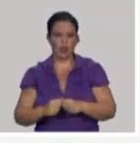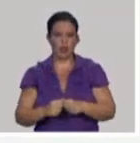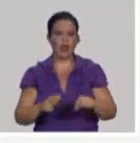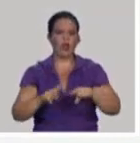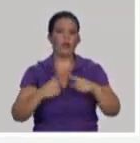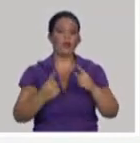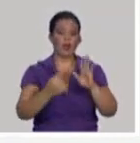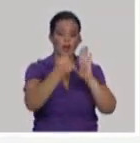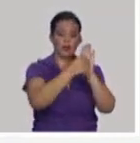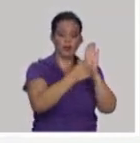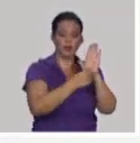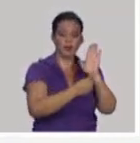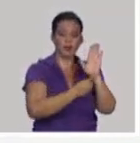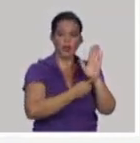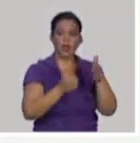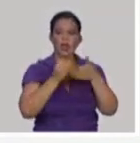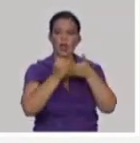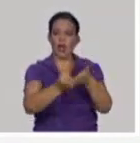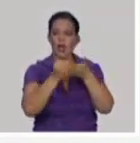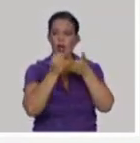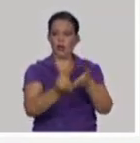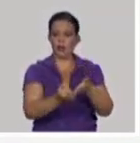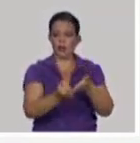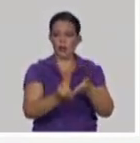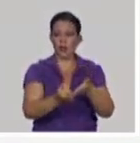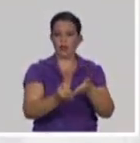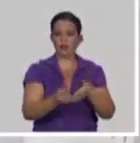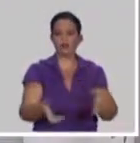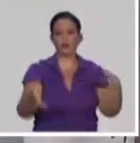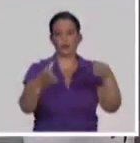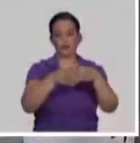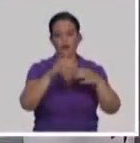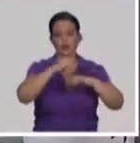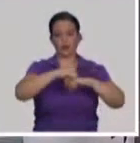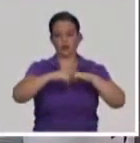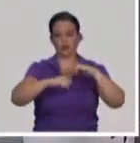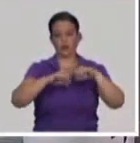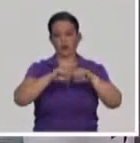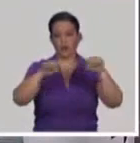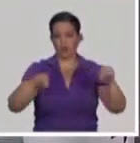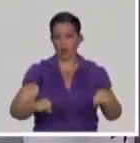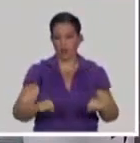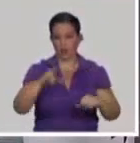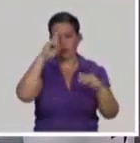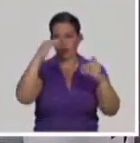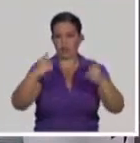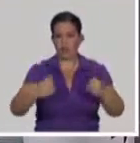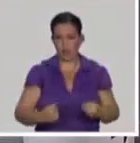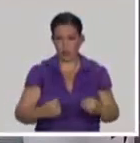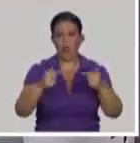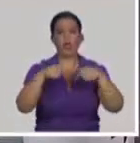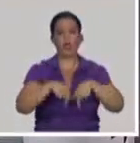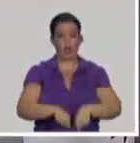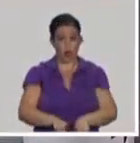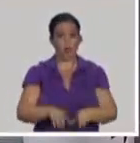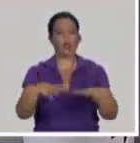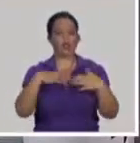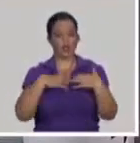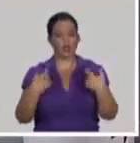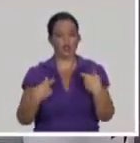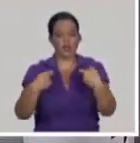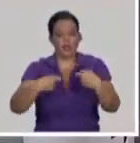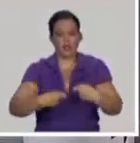elementos que se han ido aportando al sistema de salud de manera tal que el sistema de salud podría tomar esta decisión que hoy se está tomando de hacer una